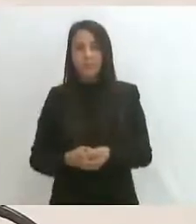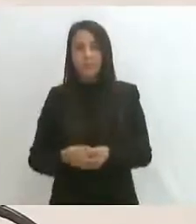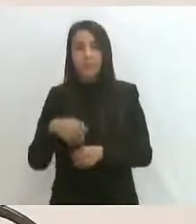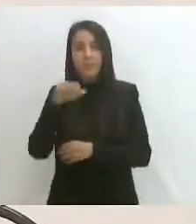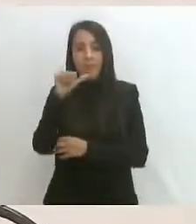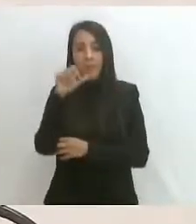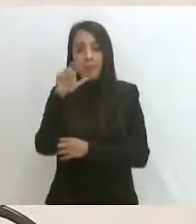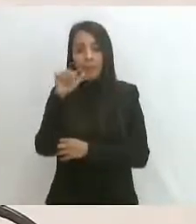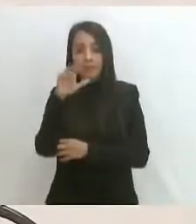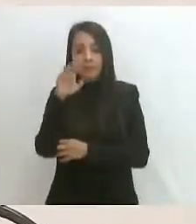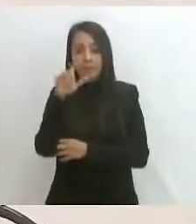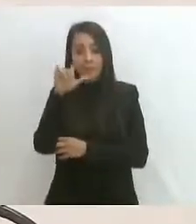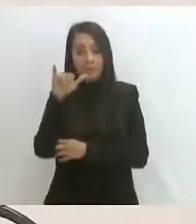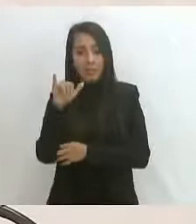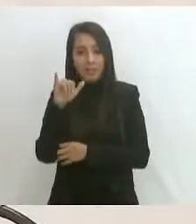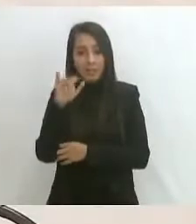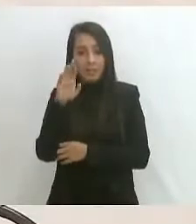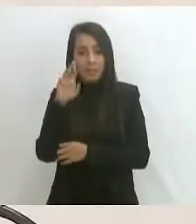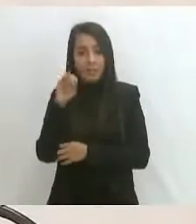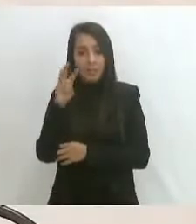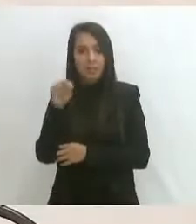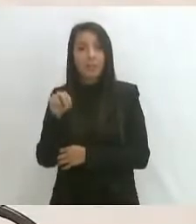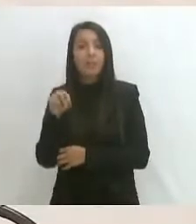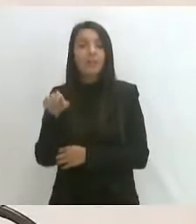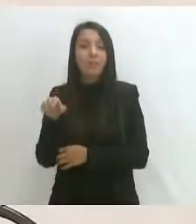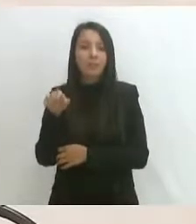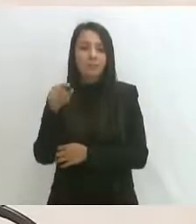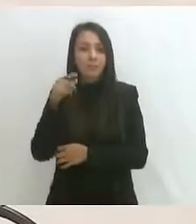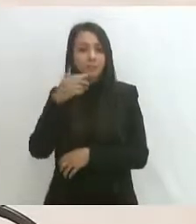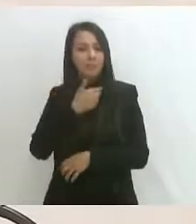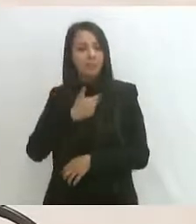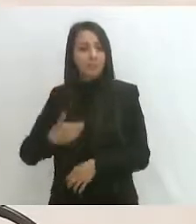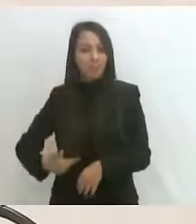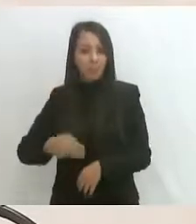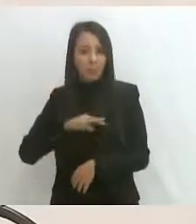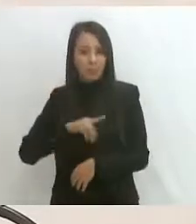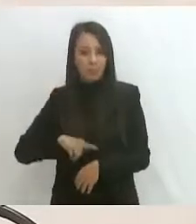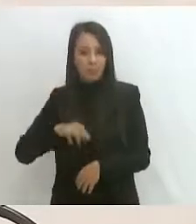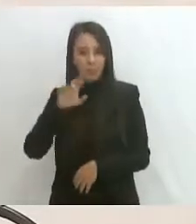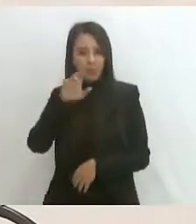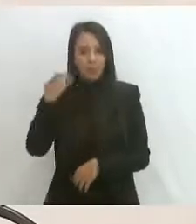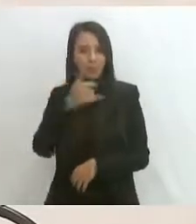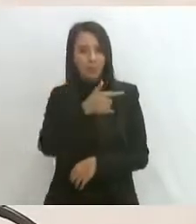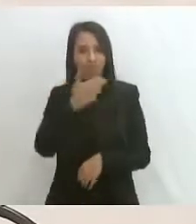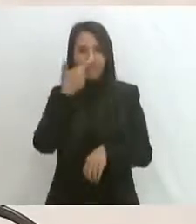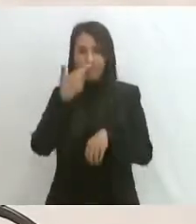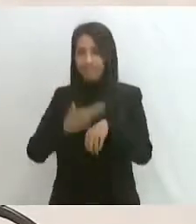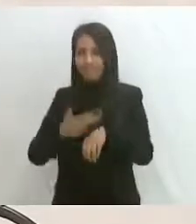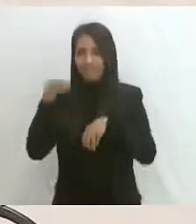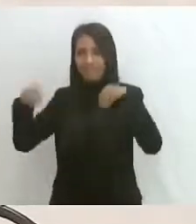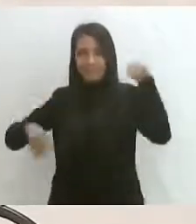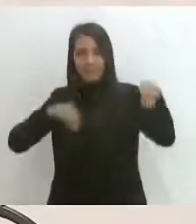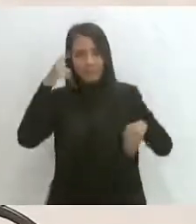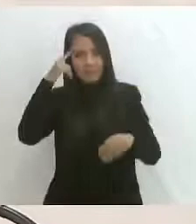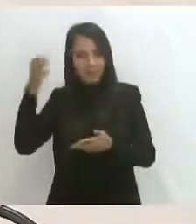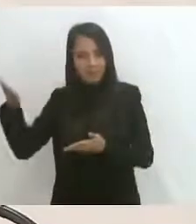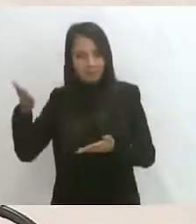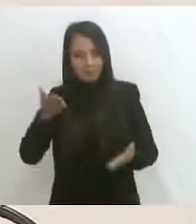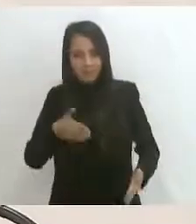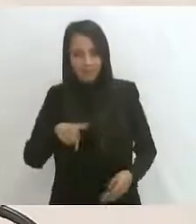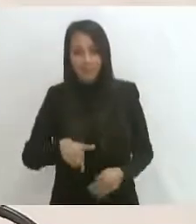Araceli Brown, presidenta municipal de Rosarito y anfitriona de este evento, y